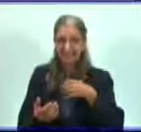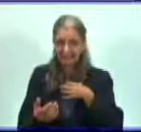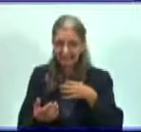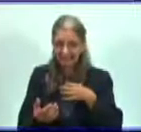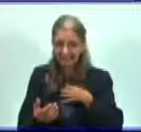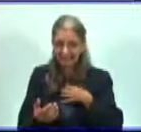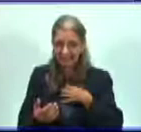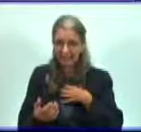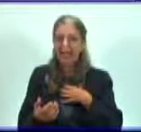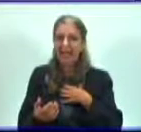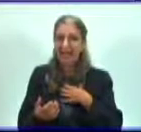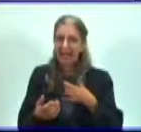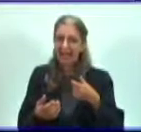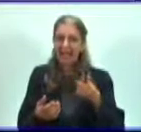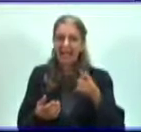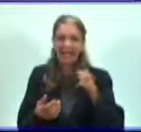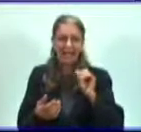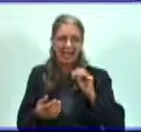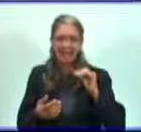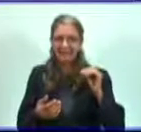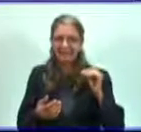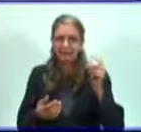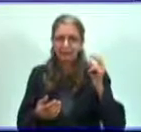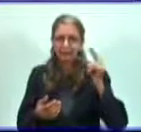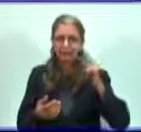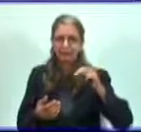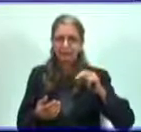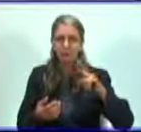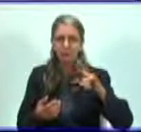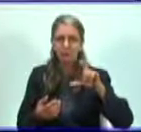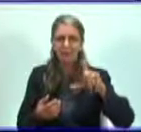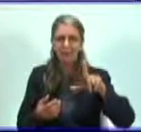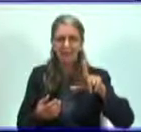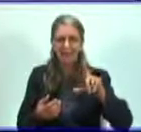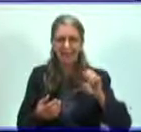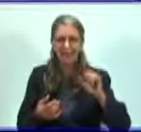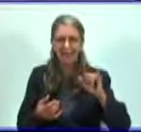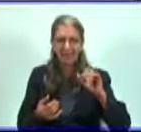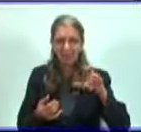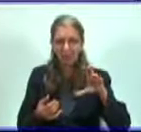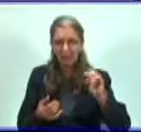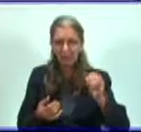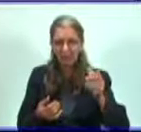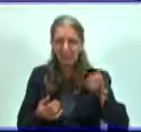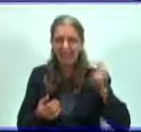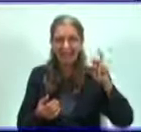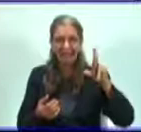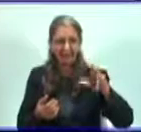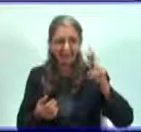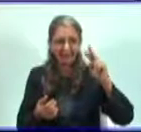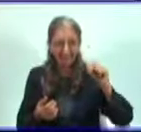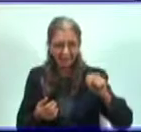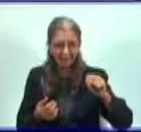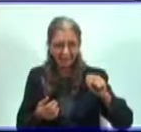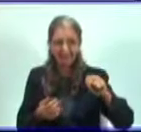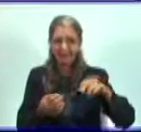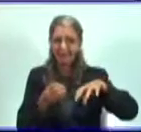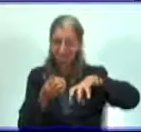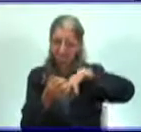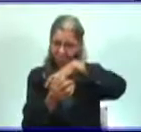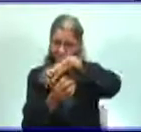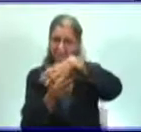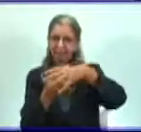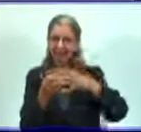un ácido nucleico, en este caso es el ARN, está rodeado, este ARN,